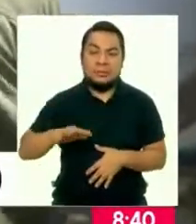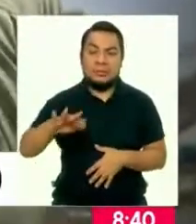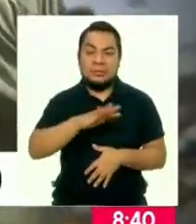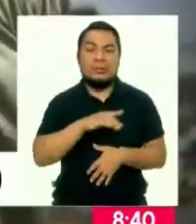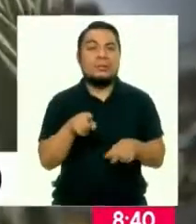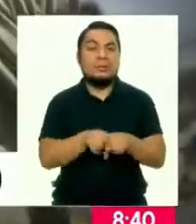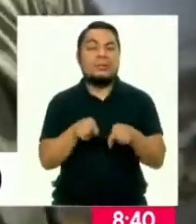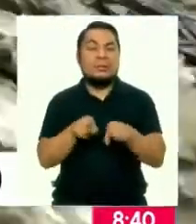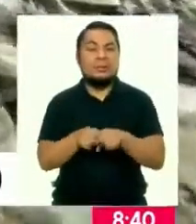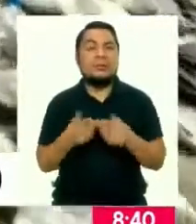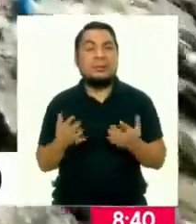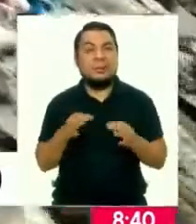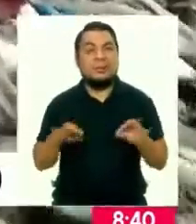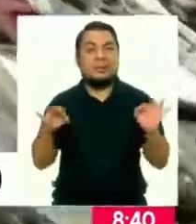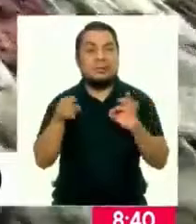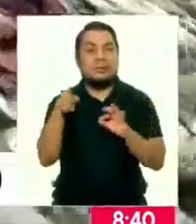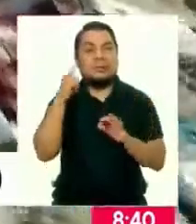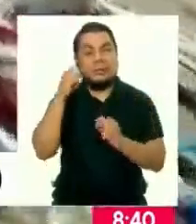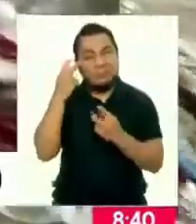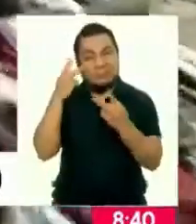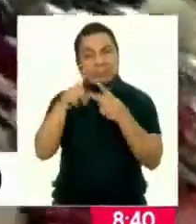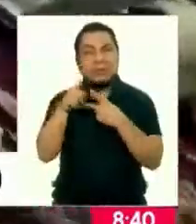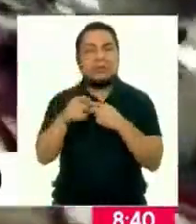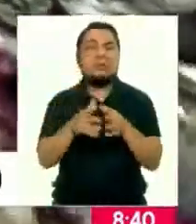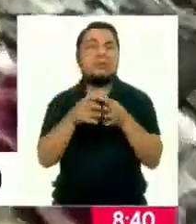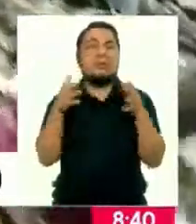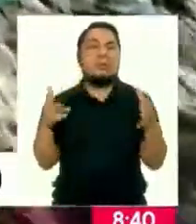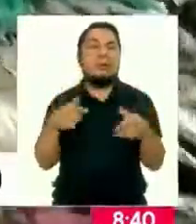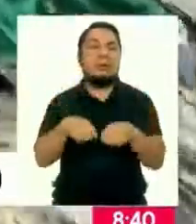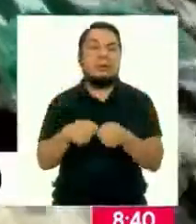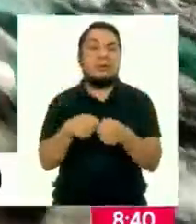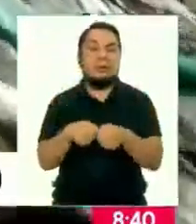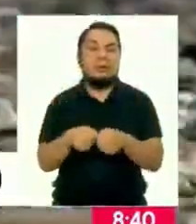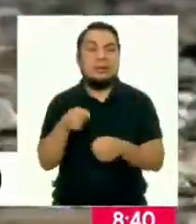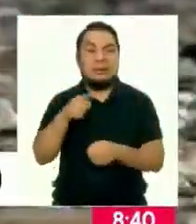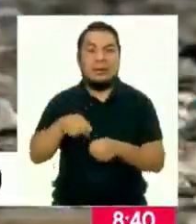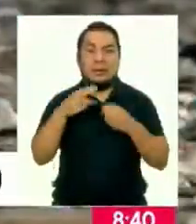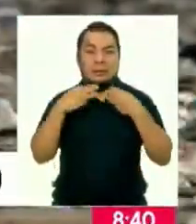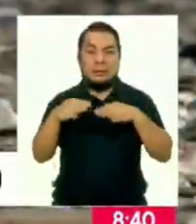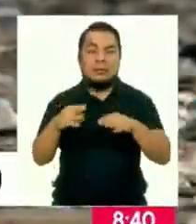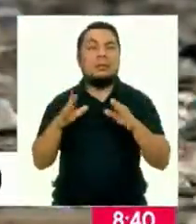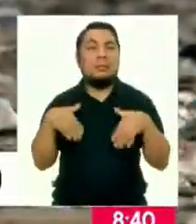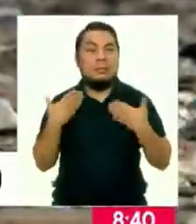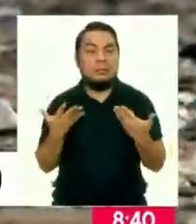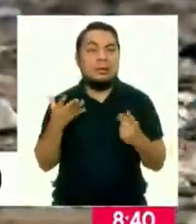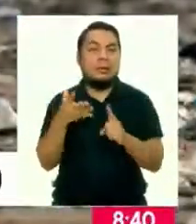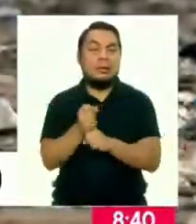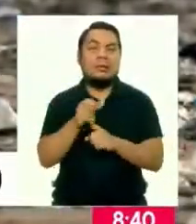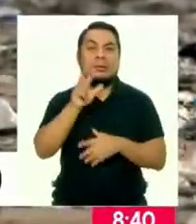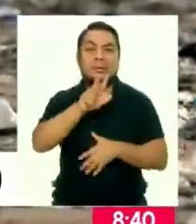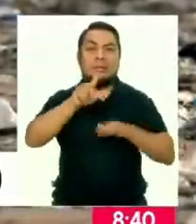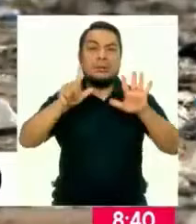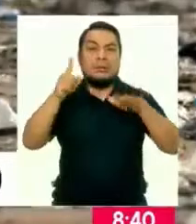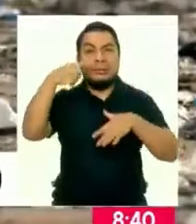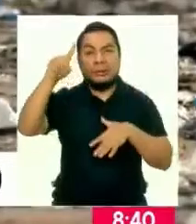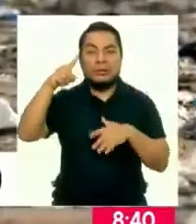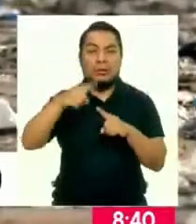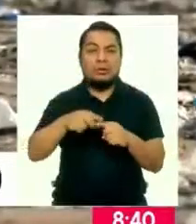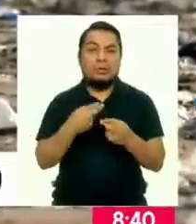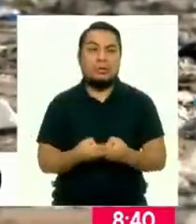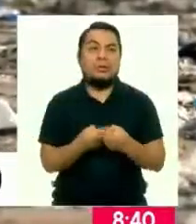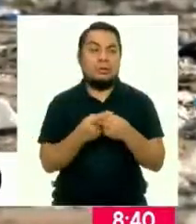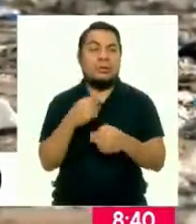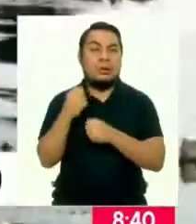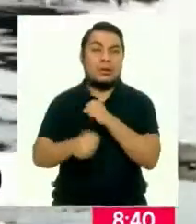sin intervenciones radicales, se proyecta que la cantidad de plástico que termina en el mar podría alcanzar las 37 millones de toneladas